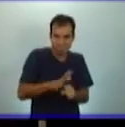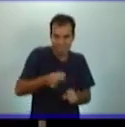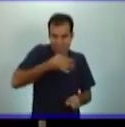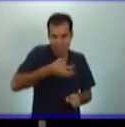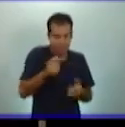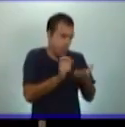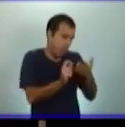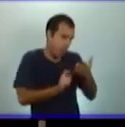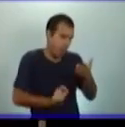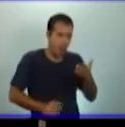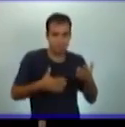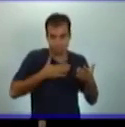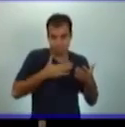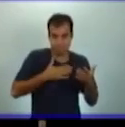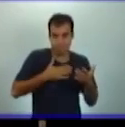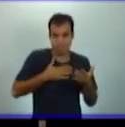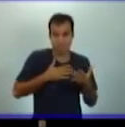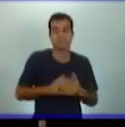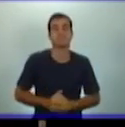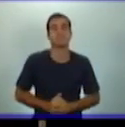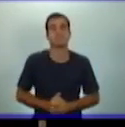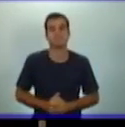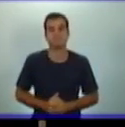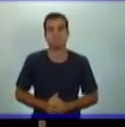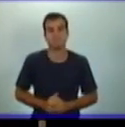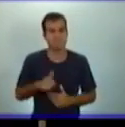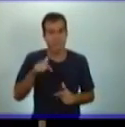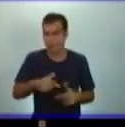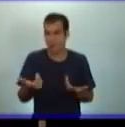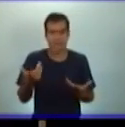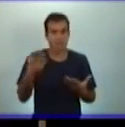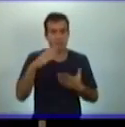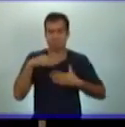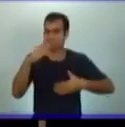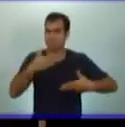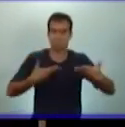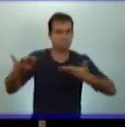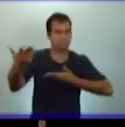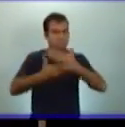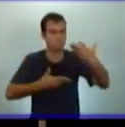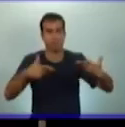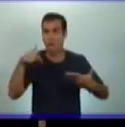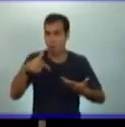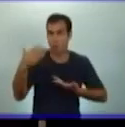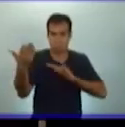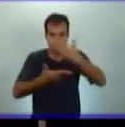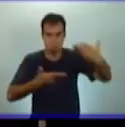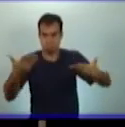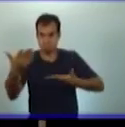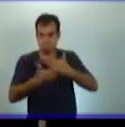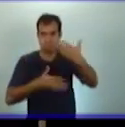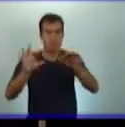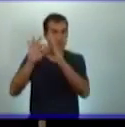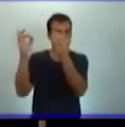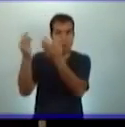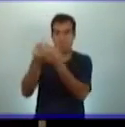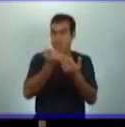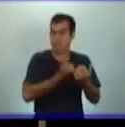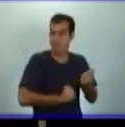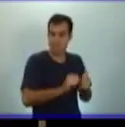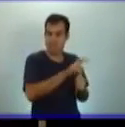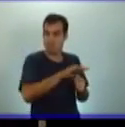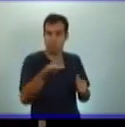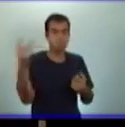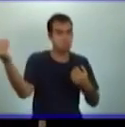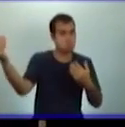ahora que muchas veces conversamos de tantas cosas, bueno, pues vamos a dialogar familia con nuestros hijos y vamos